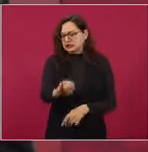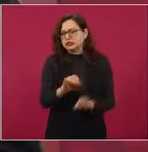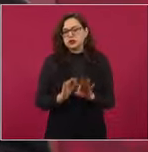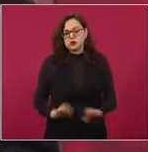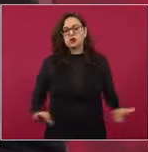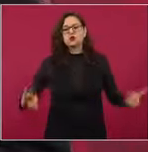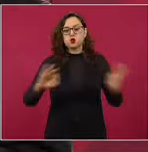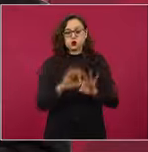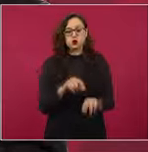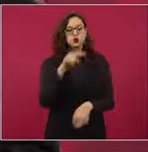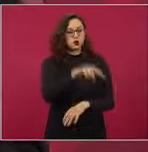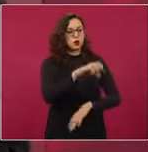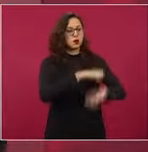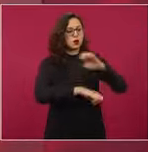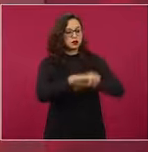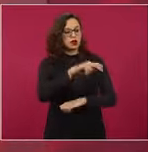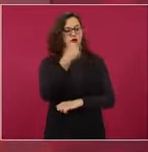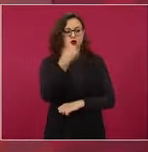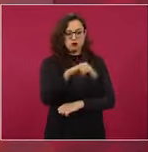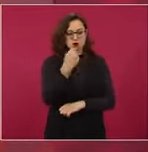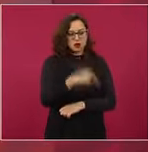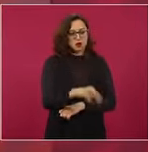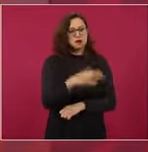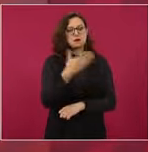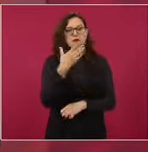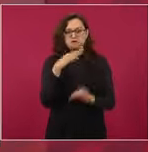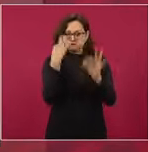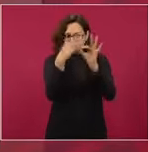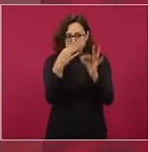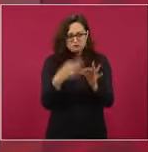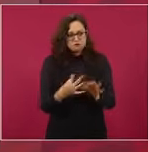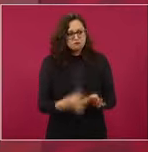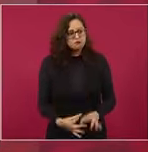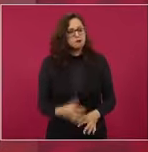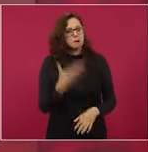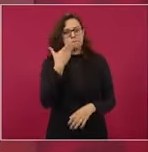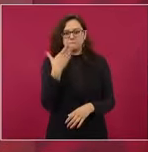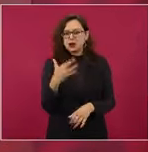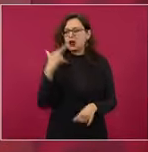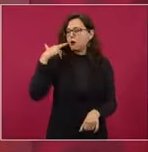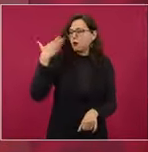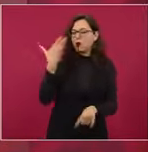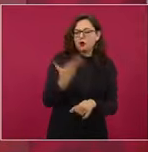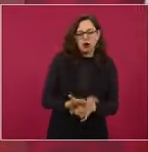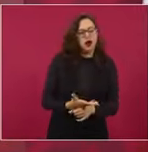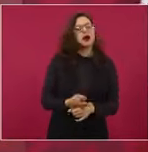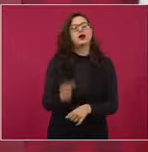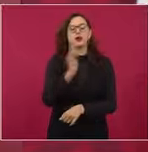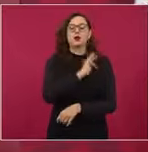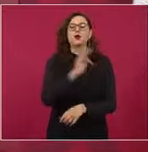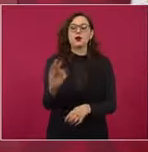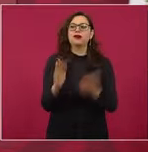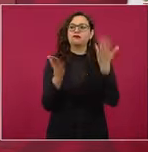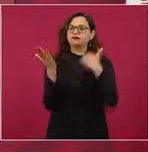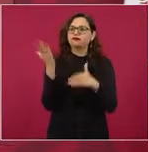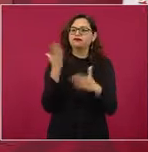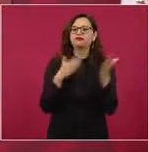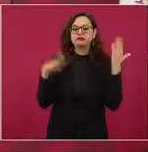es responsable y se aplica, salimos adelante. Y es algo también que estamos